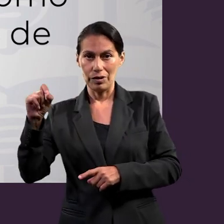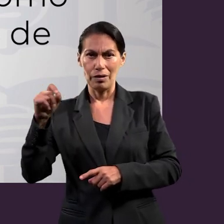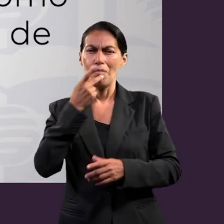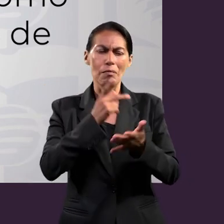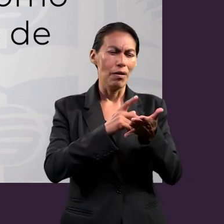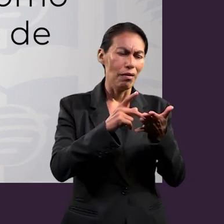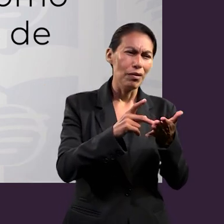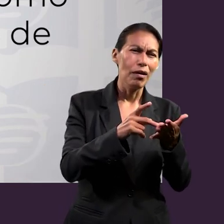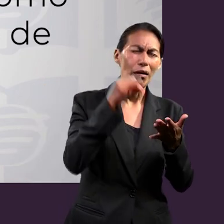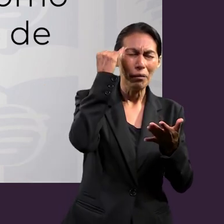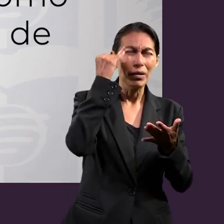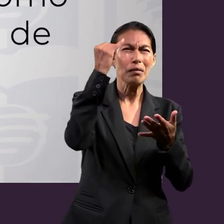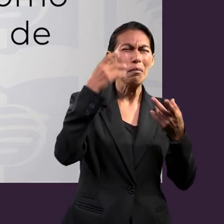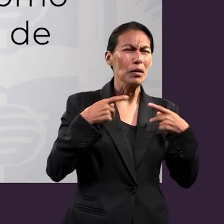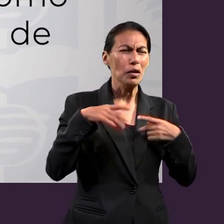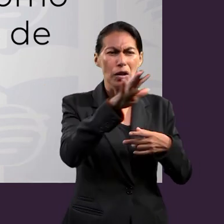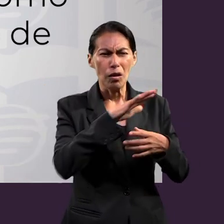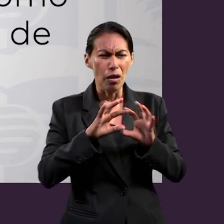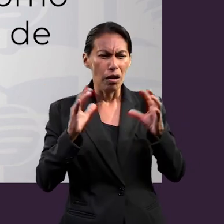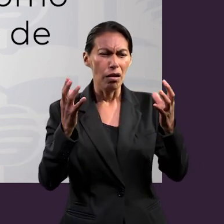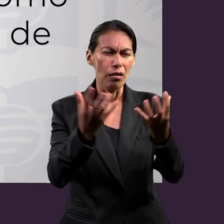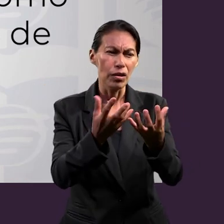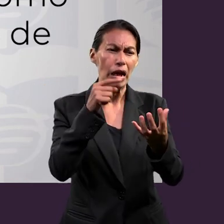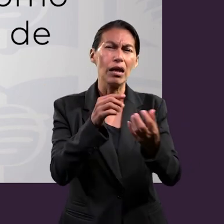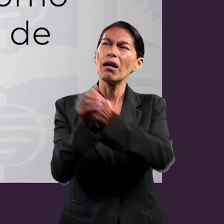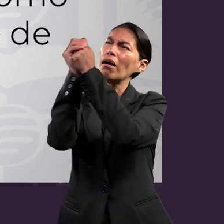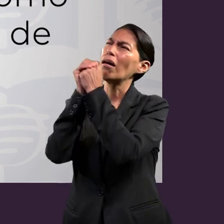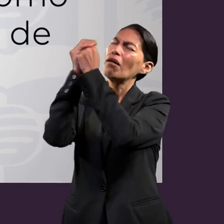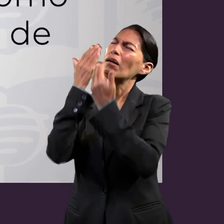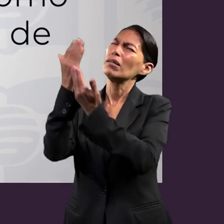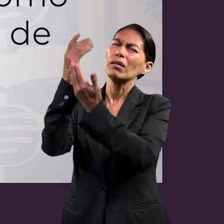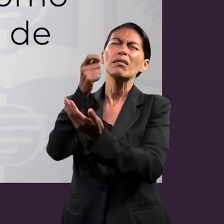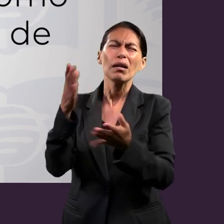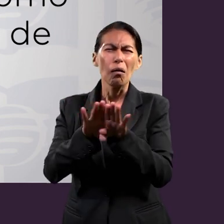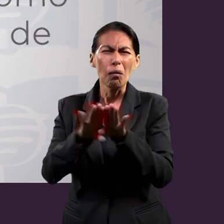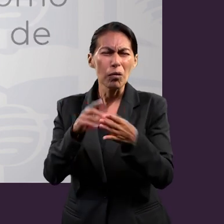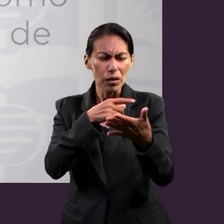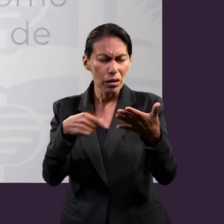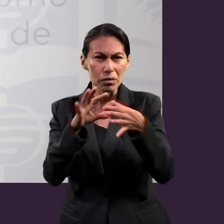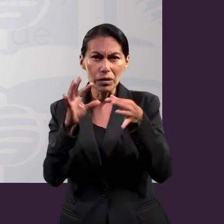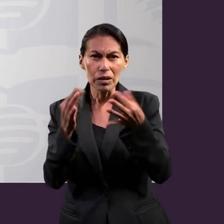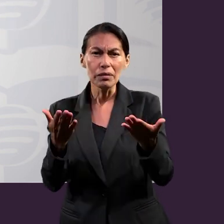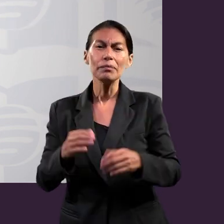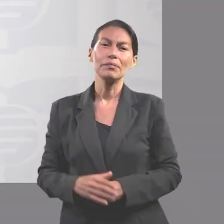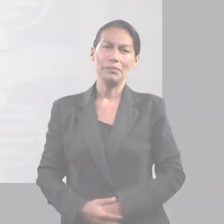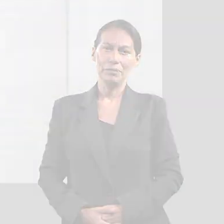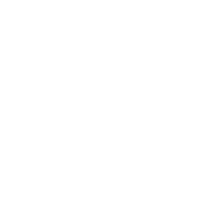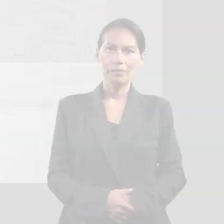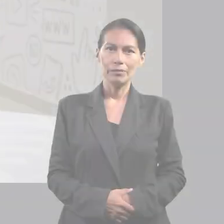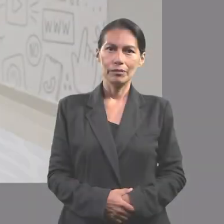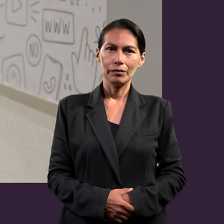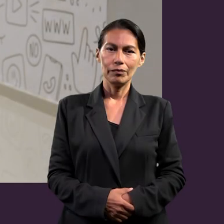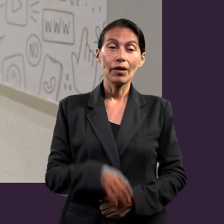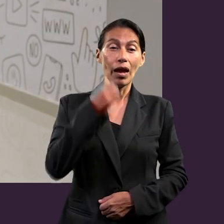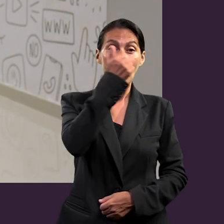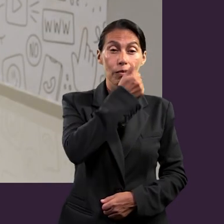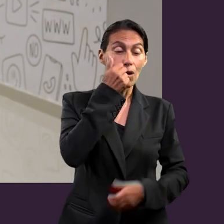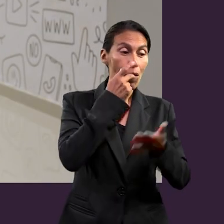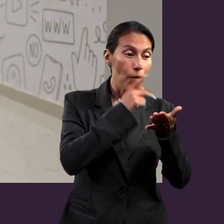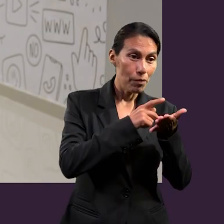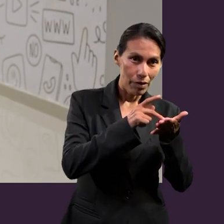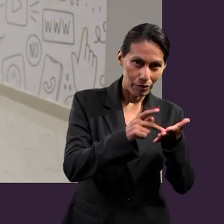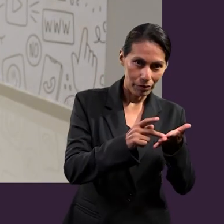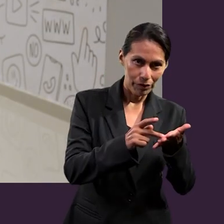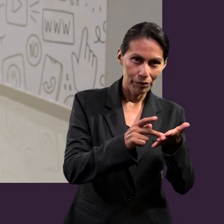20, Pablo imagina a los cristianos reunidos para adorar, ¿cómo los describe en este acto de adoración? El